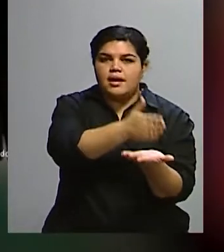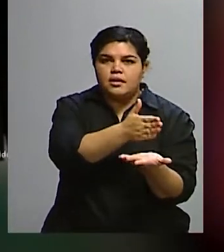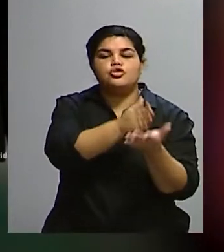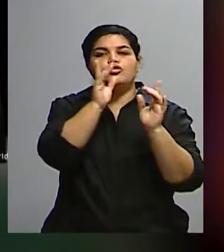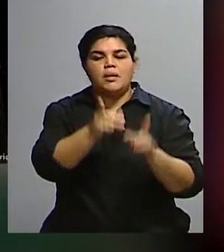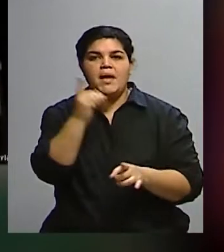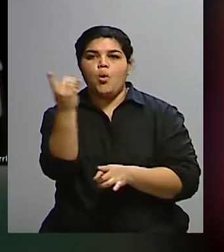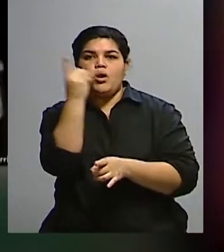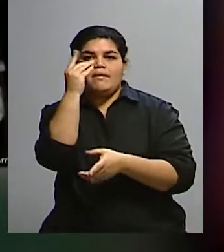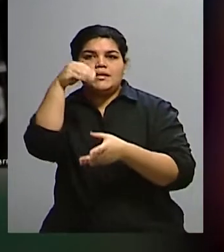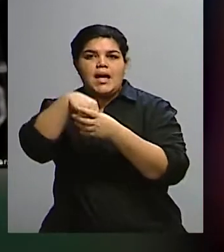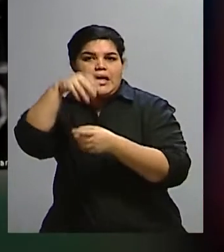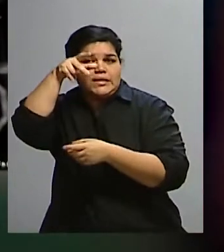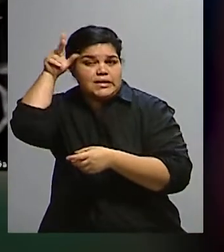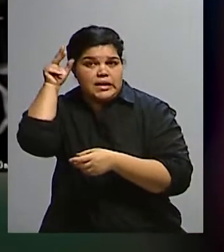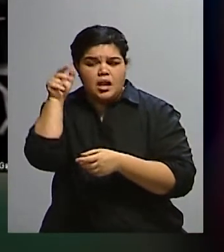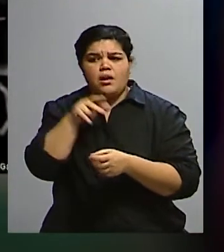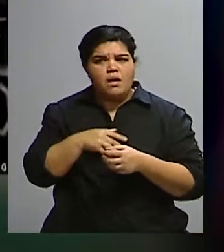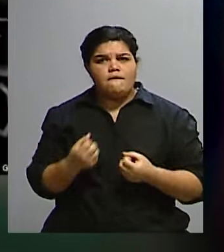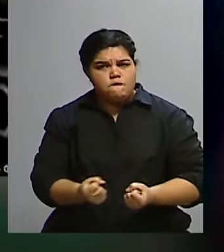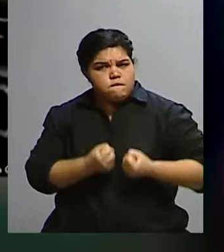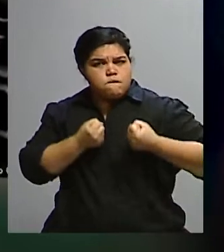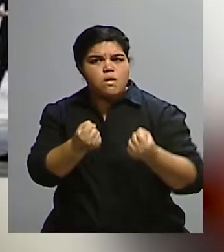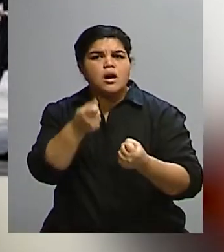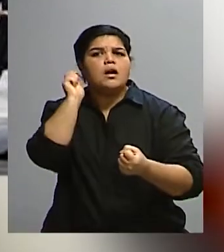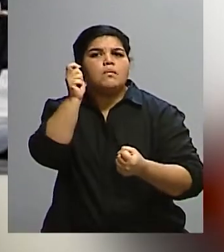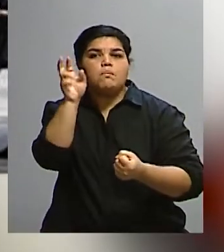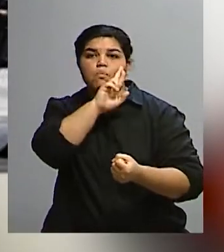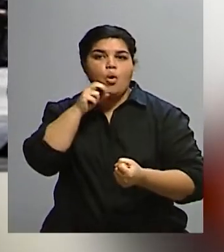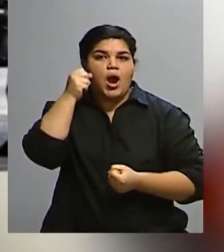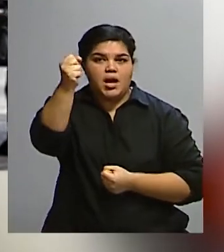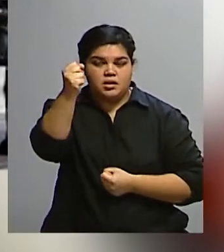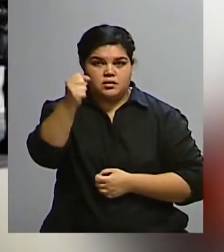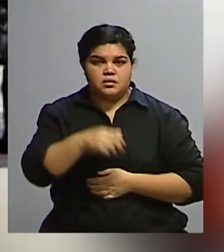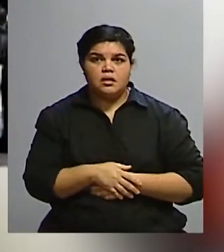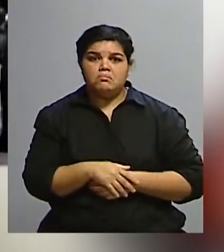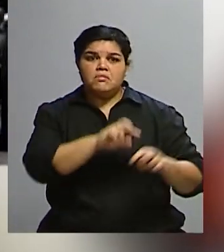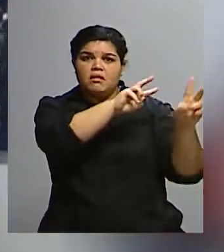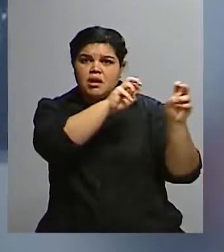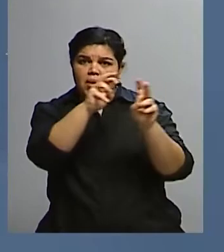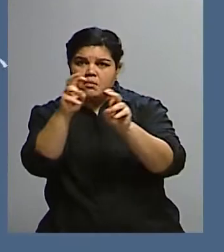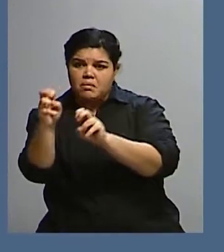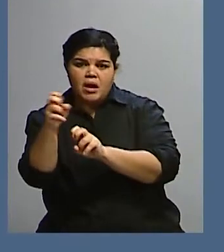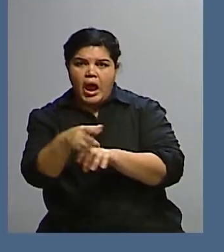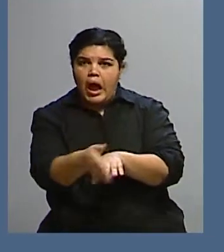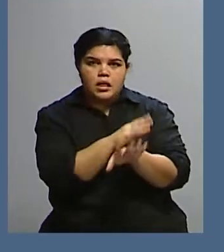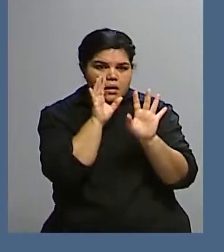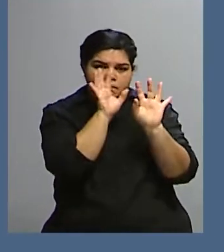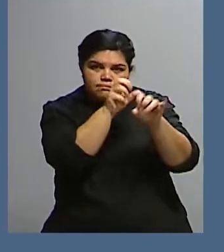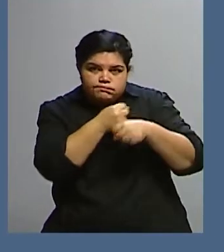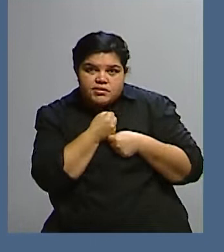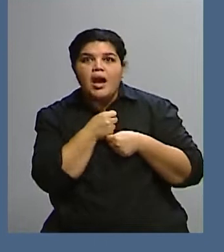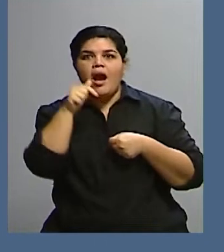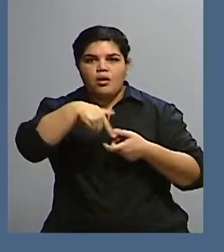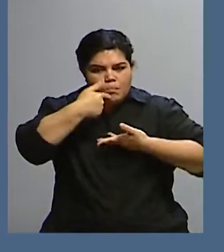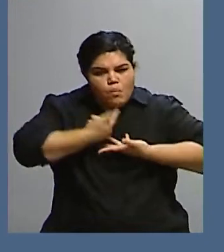puso todos estos temas que tal vez a lo mejor no se abordaban con la realidad suficiente. Pero hay siempre